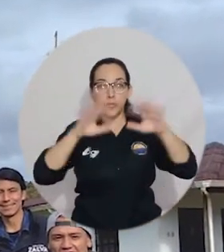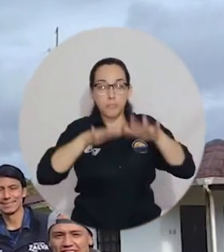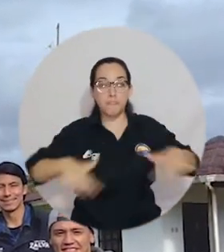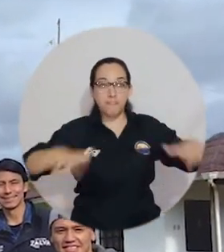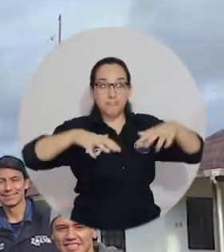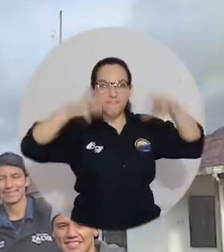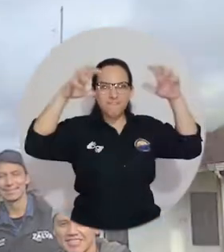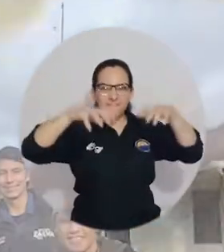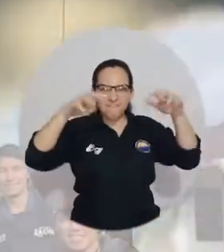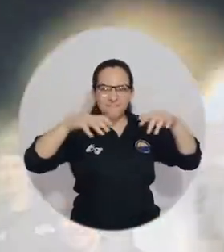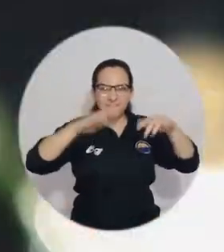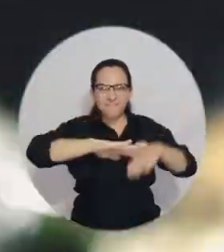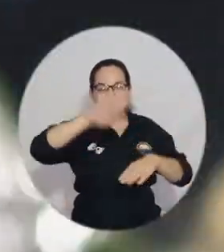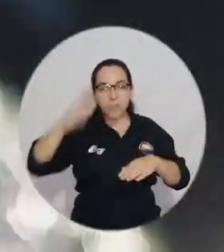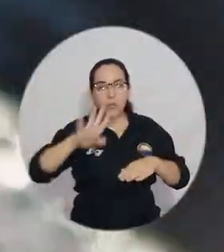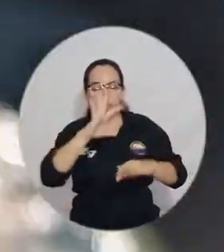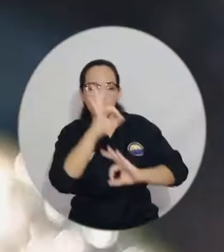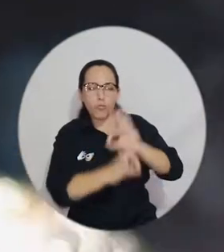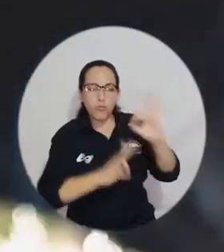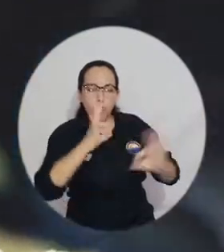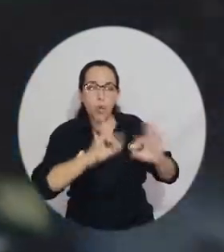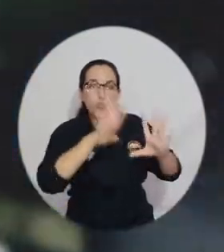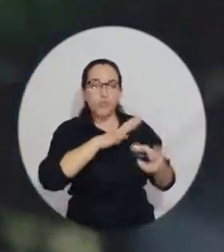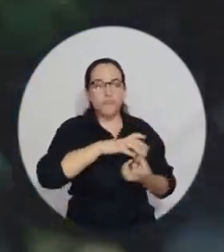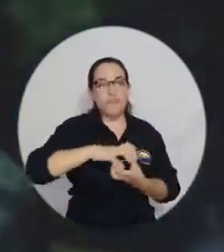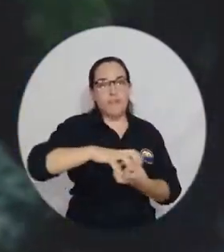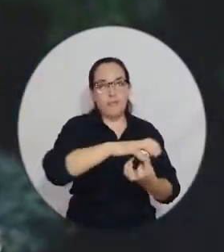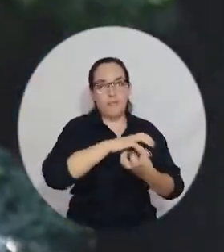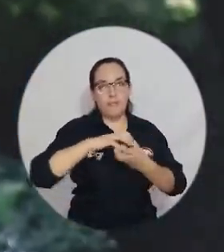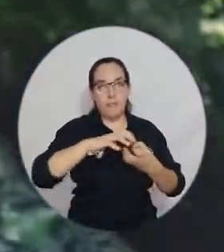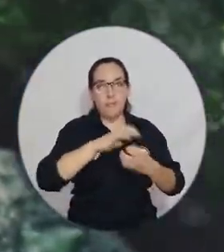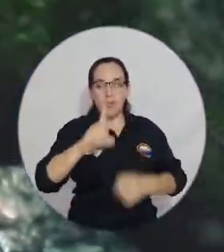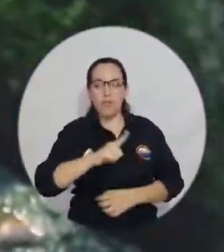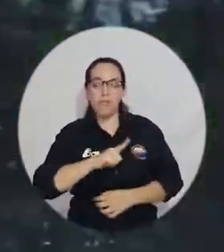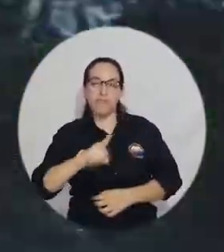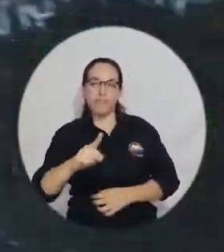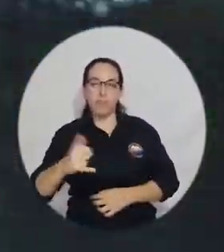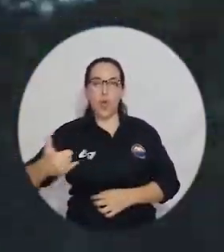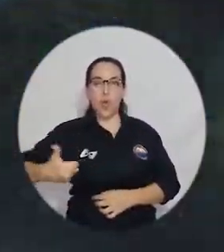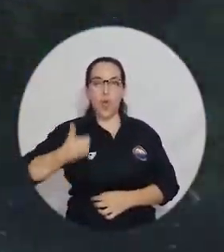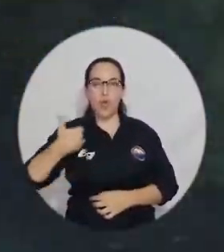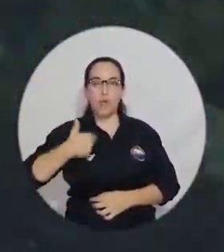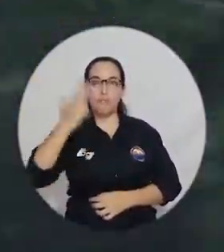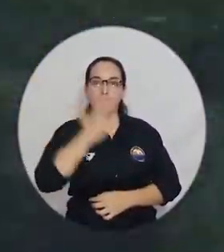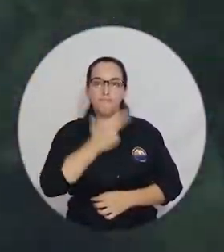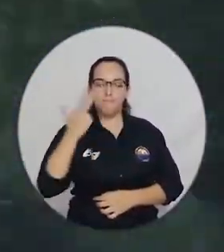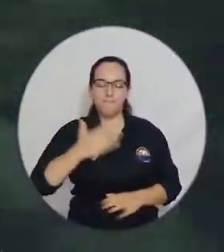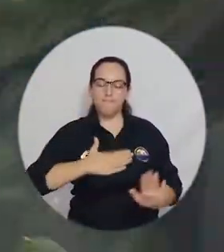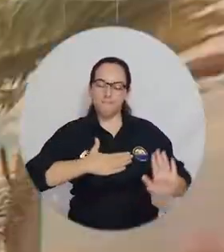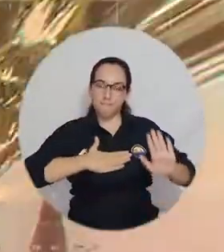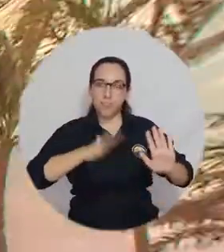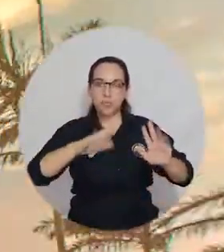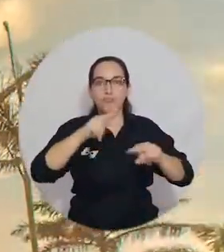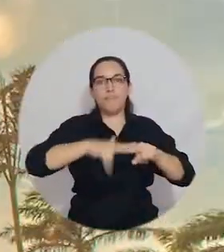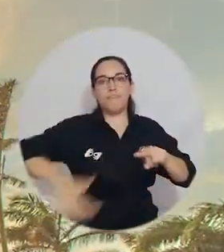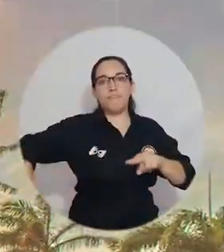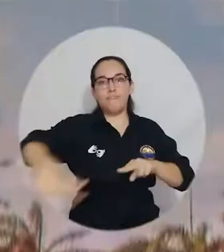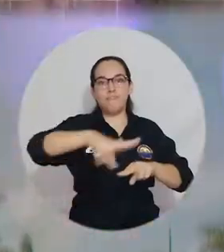páramos de Colombia para banderar la conservación de estos ecosistemas desde el liderazgo juvenil y el compromiso ambiental.